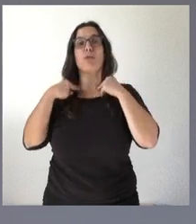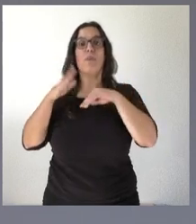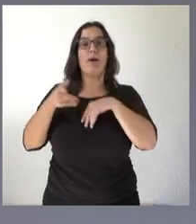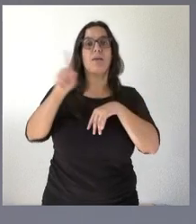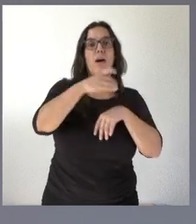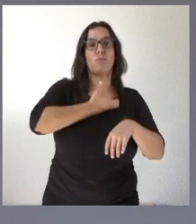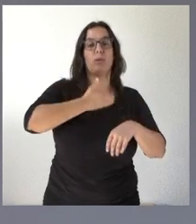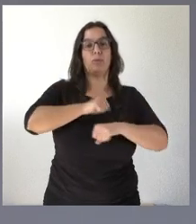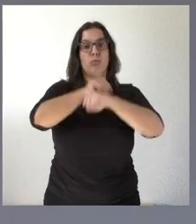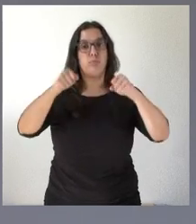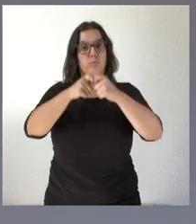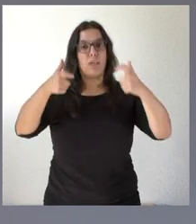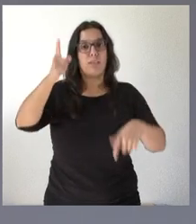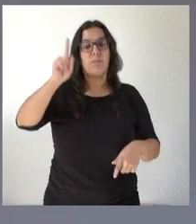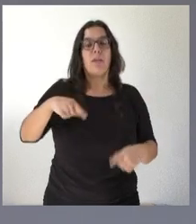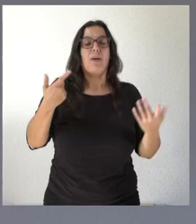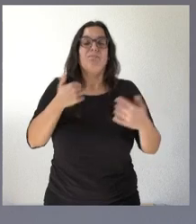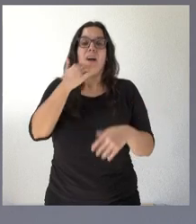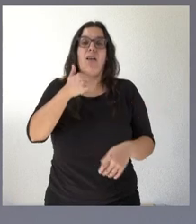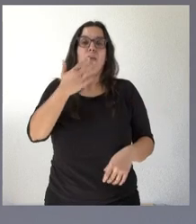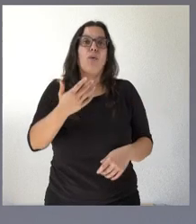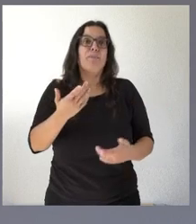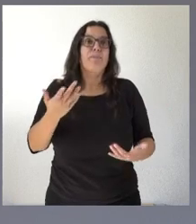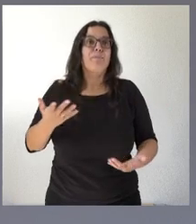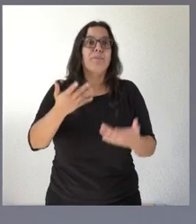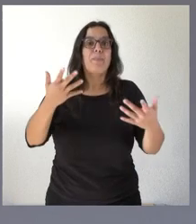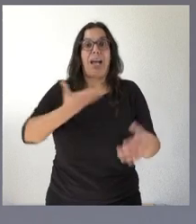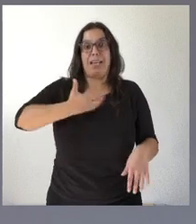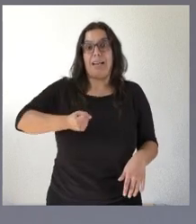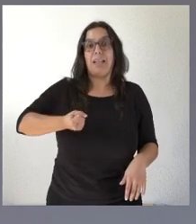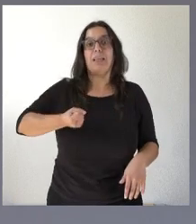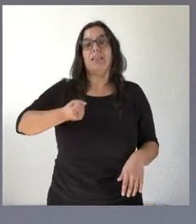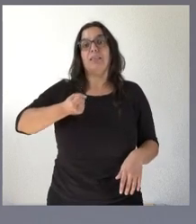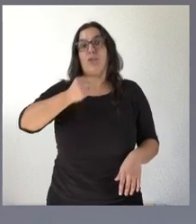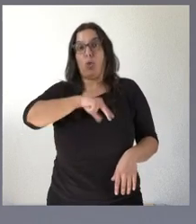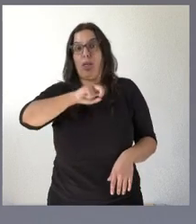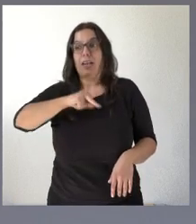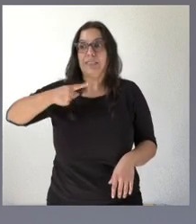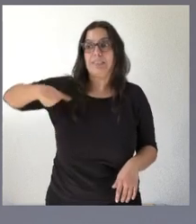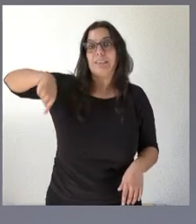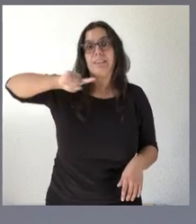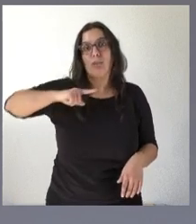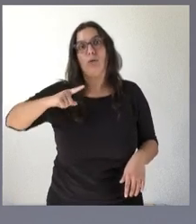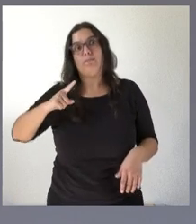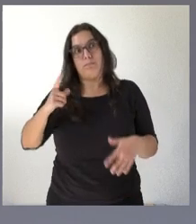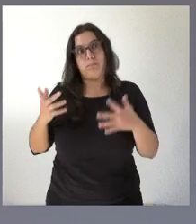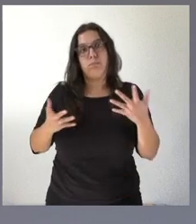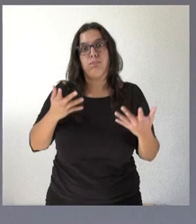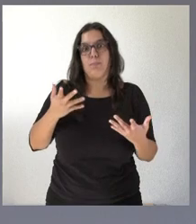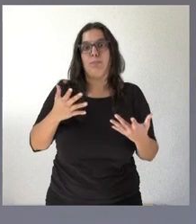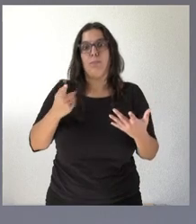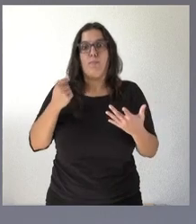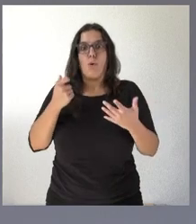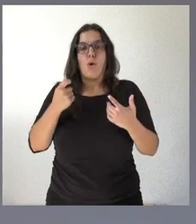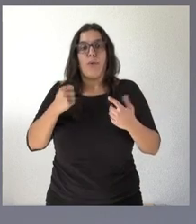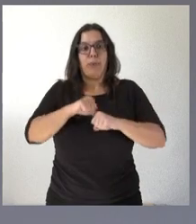para que bueno de alguna manera nuestros alcaldes y nuestros concejales bueno pues estén reforzados